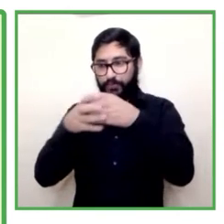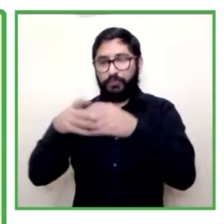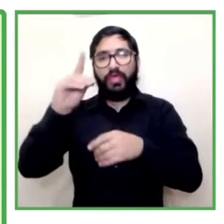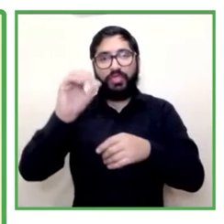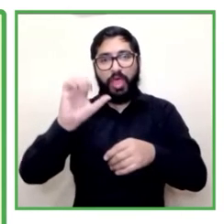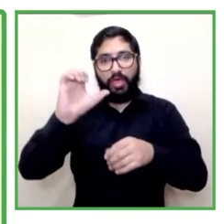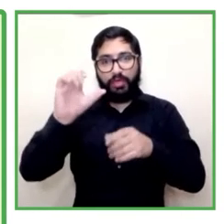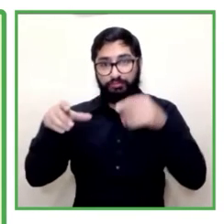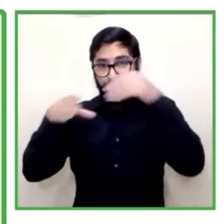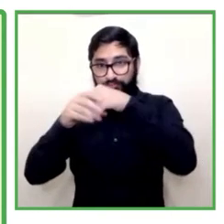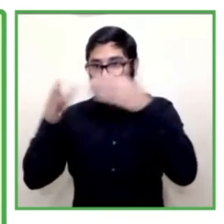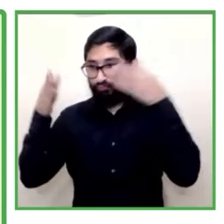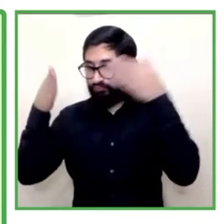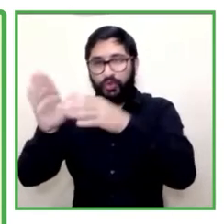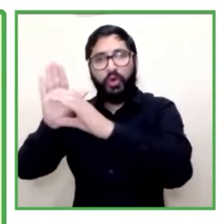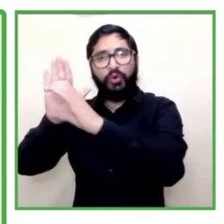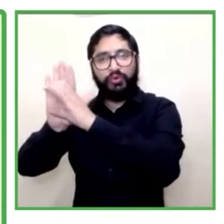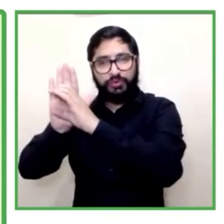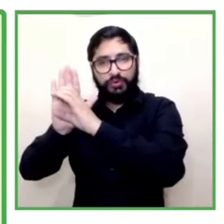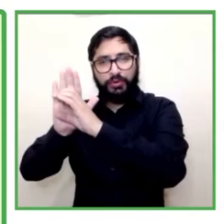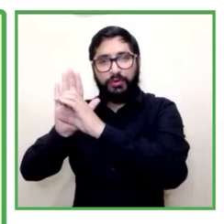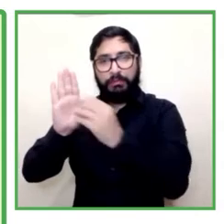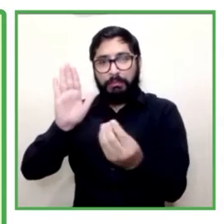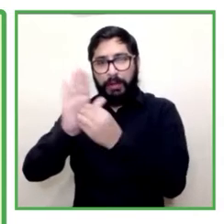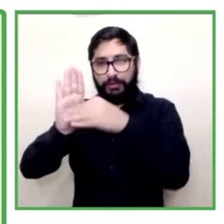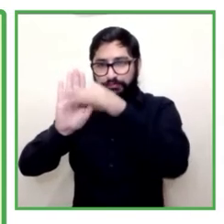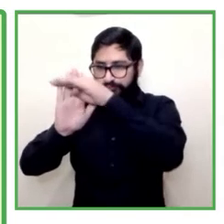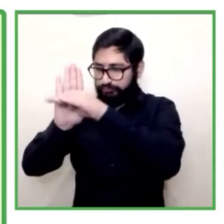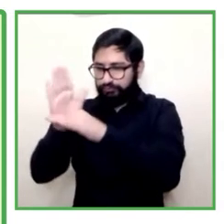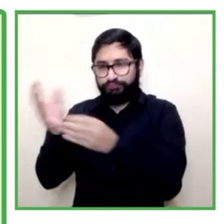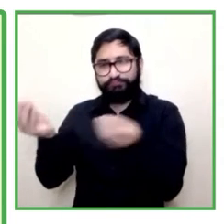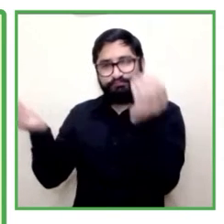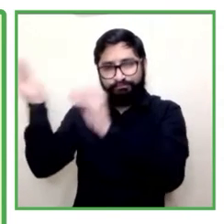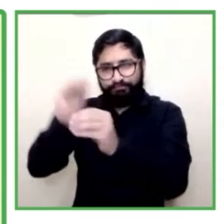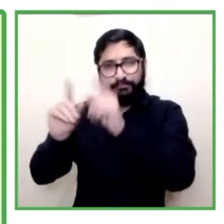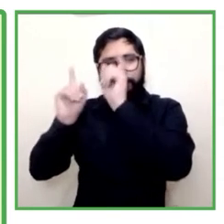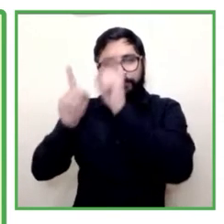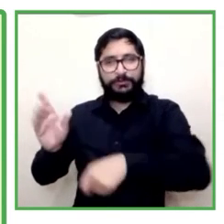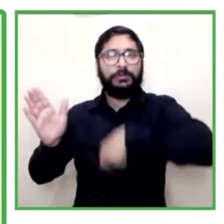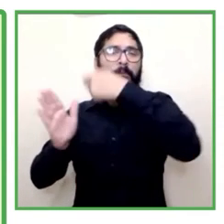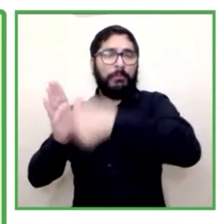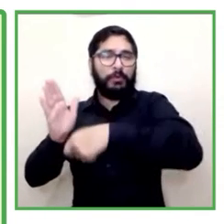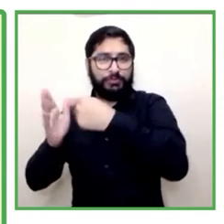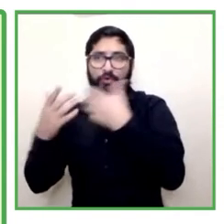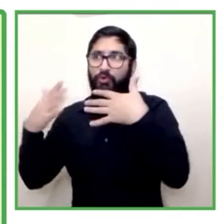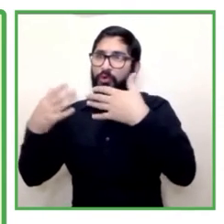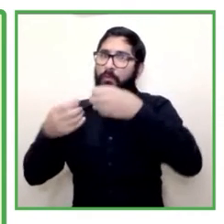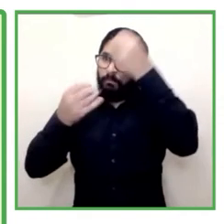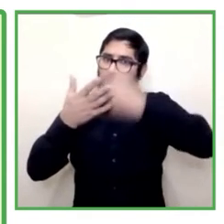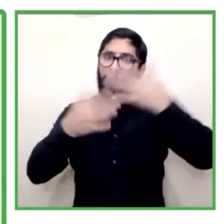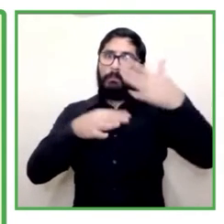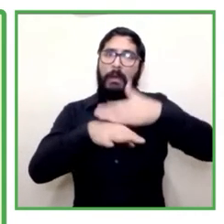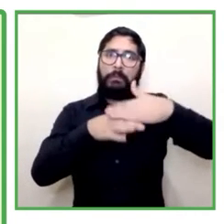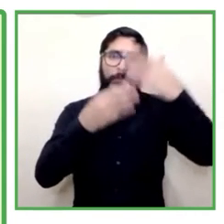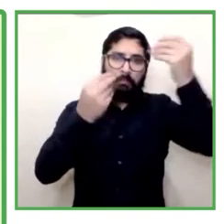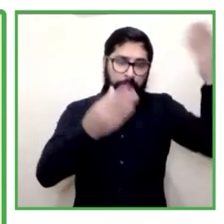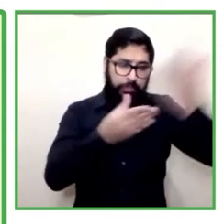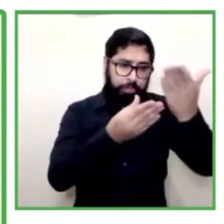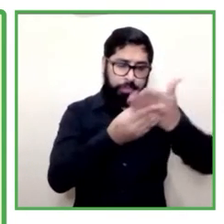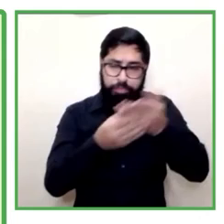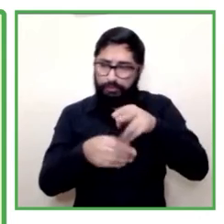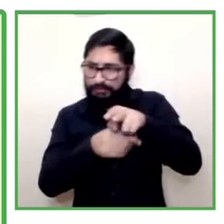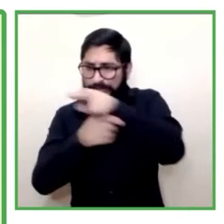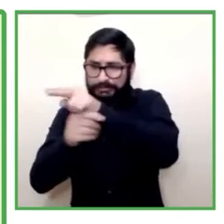cantidad de trabajo administrativo que uno tiene que hacer que yo creo que por esa razón en muchas